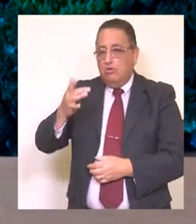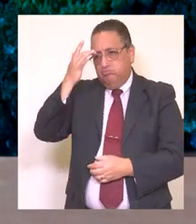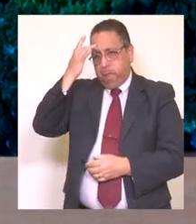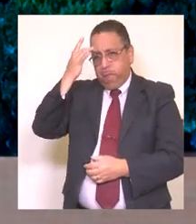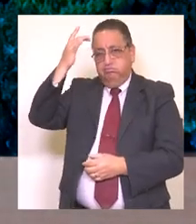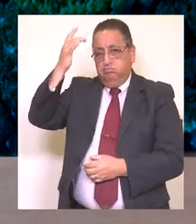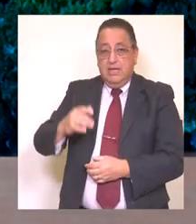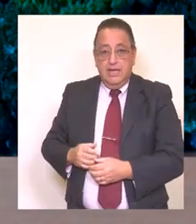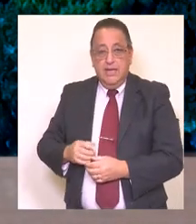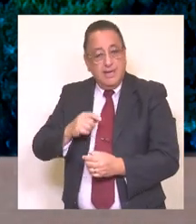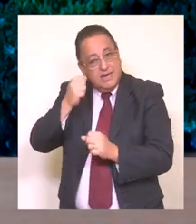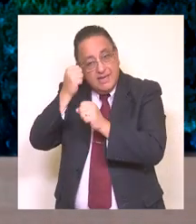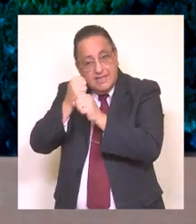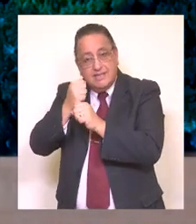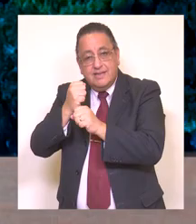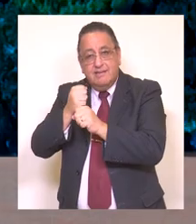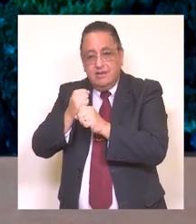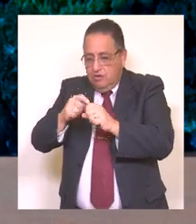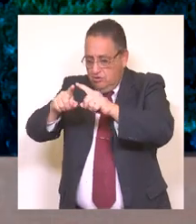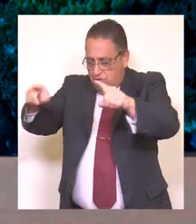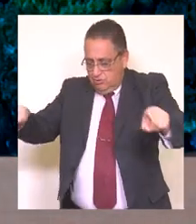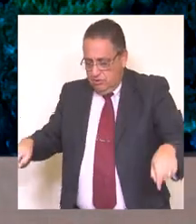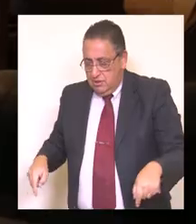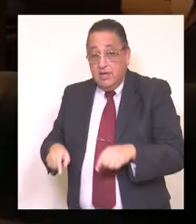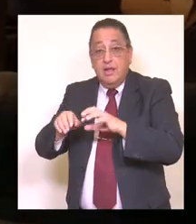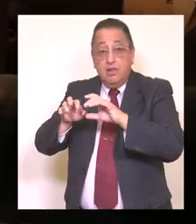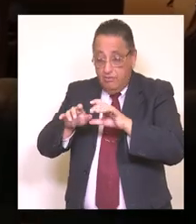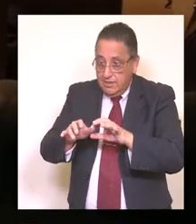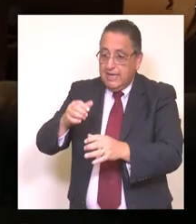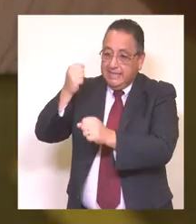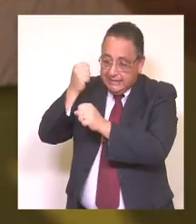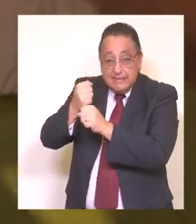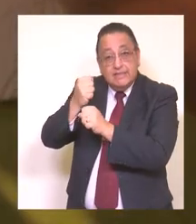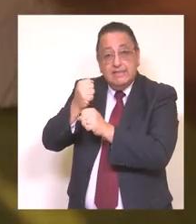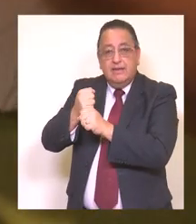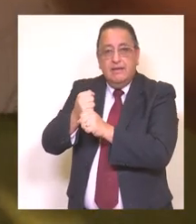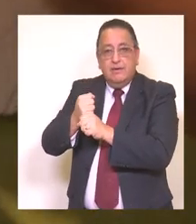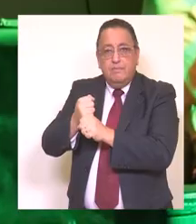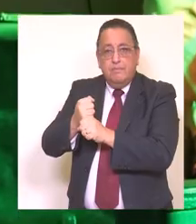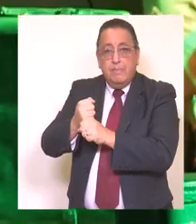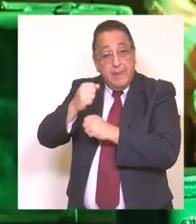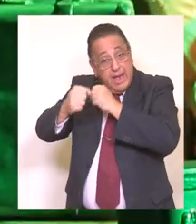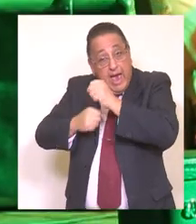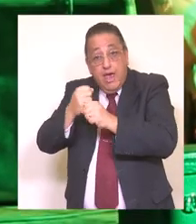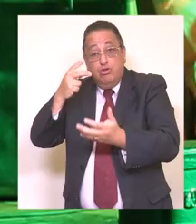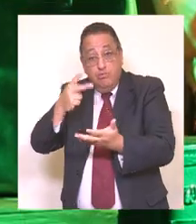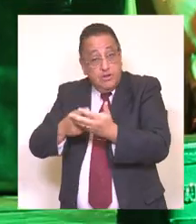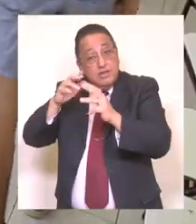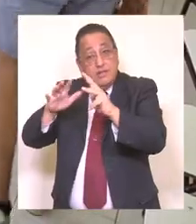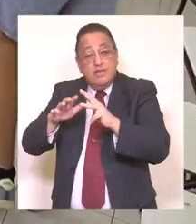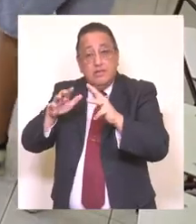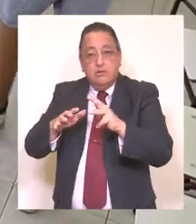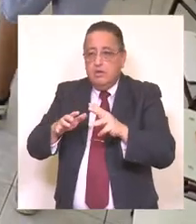dispuesta para tal efecto. Por eso durante el 2019 logramos abrir más espacio